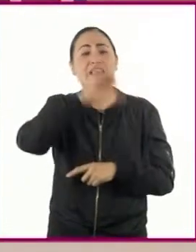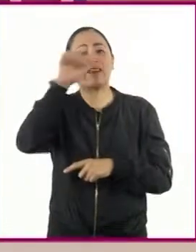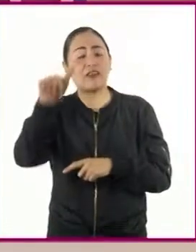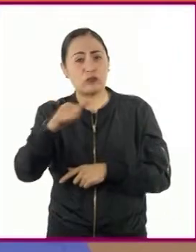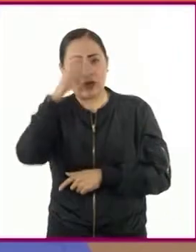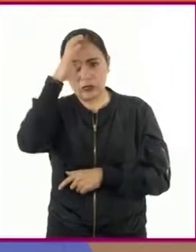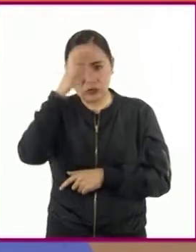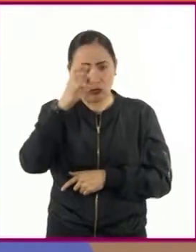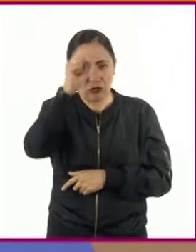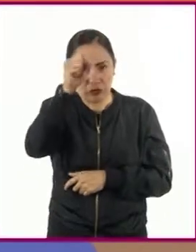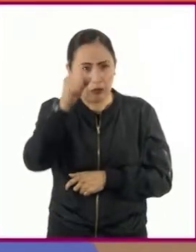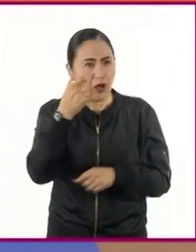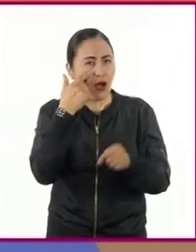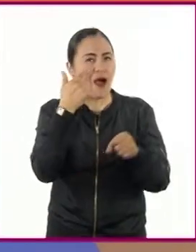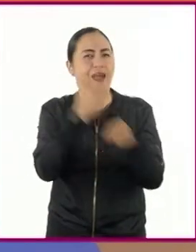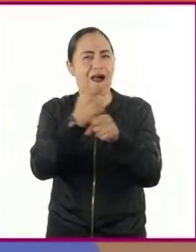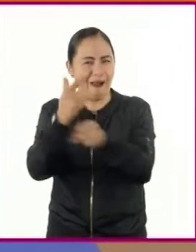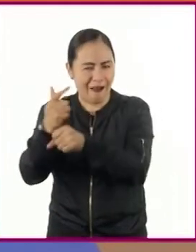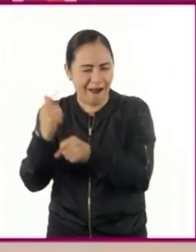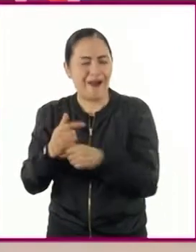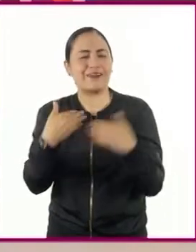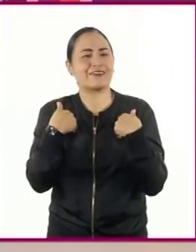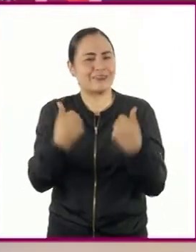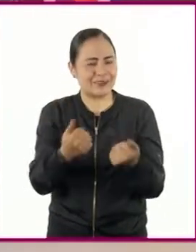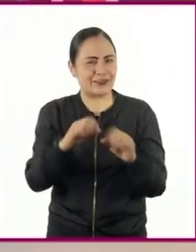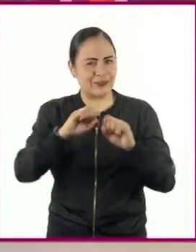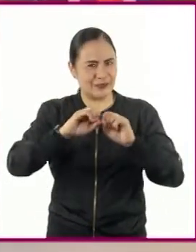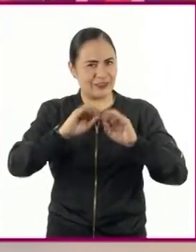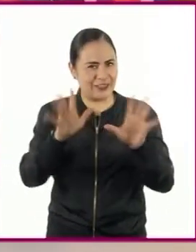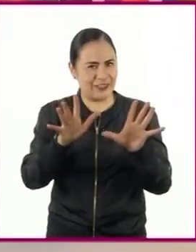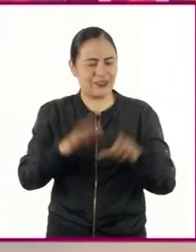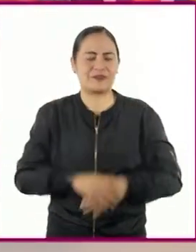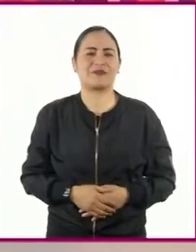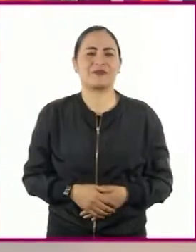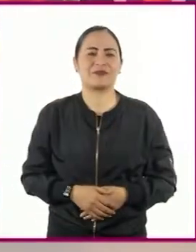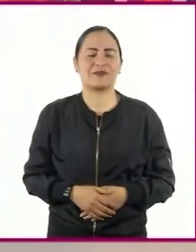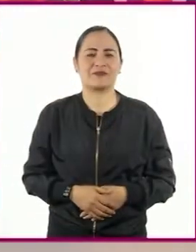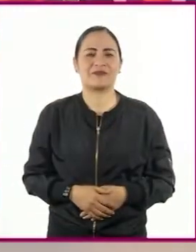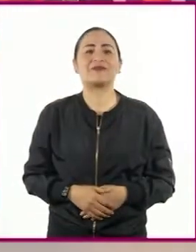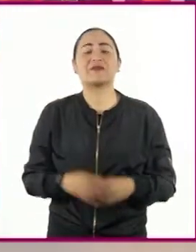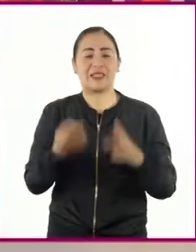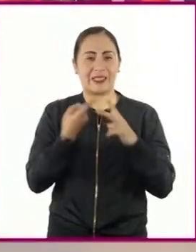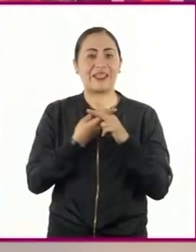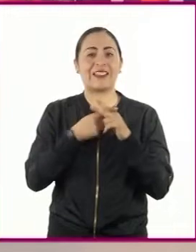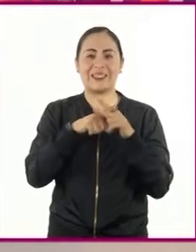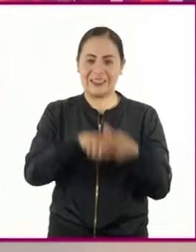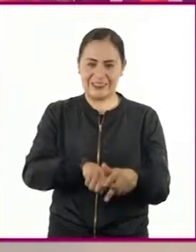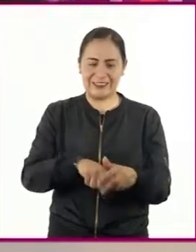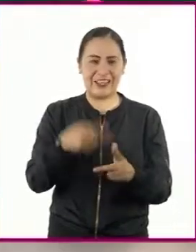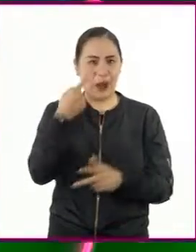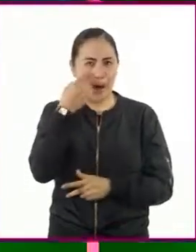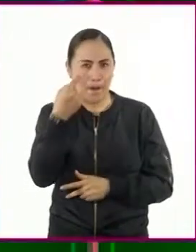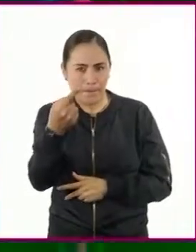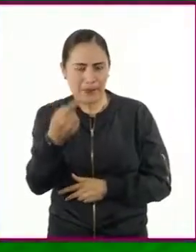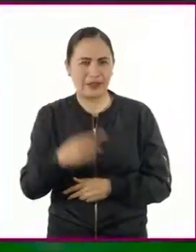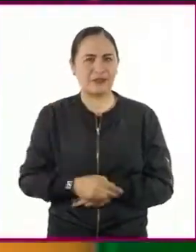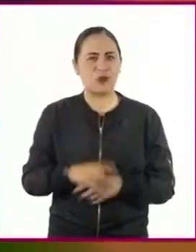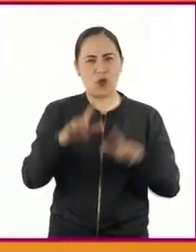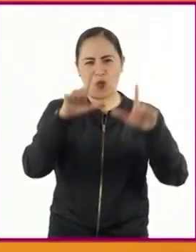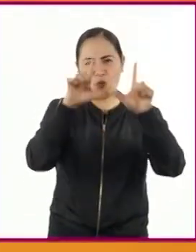concepto de este día. Sin más que agregar, comencemos nuestra visita a la galería.